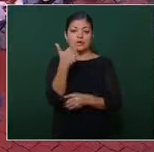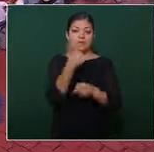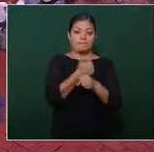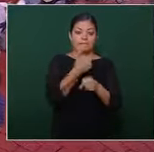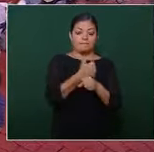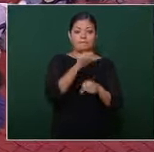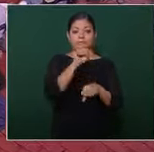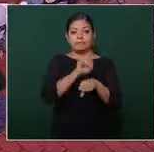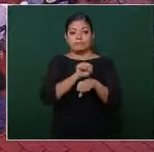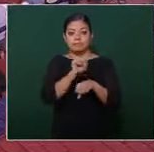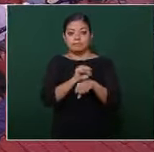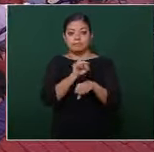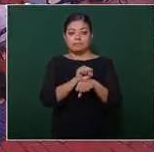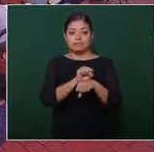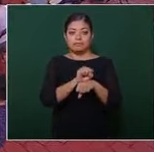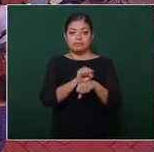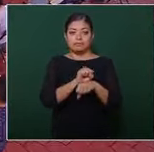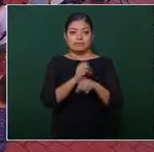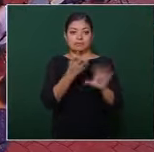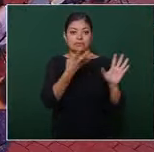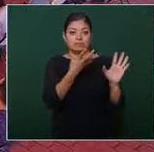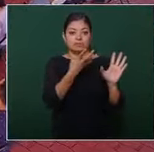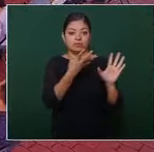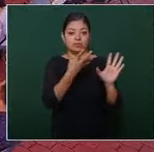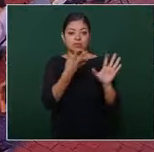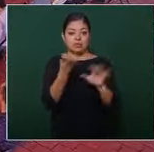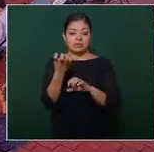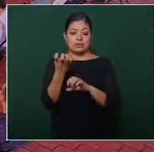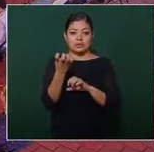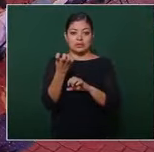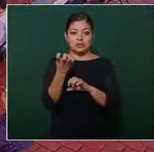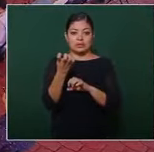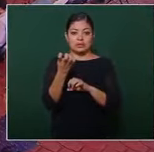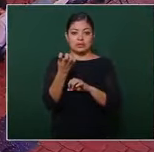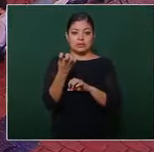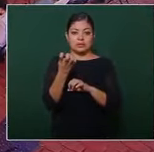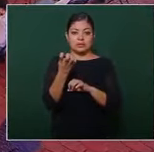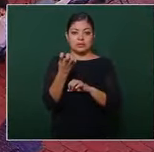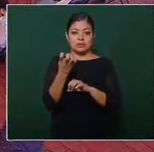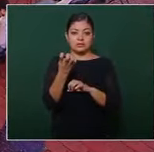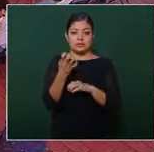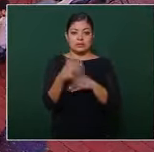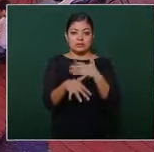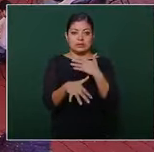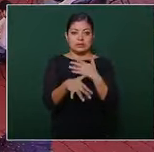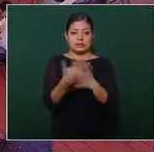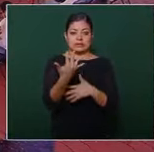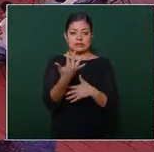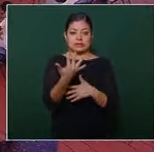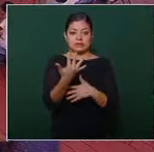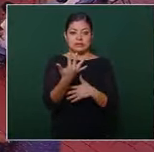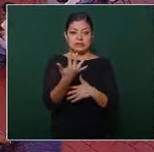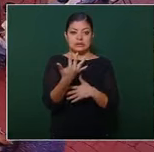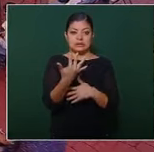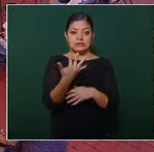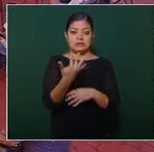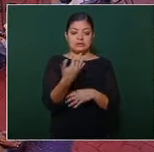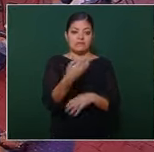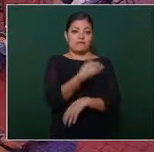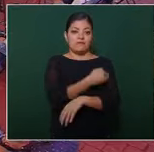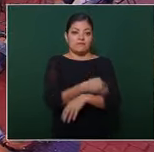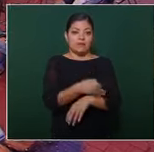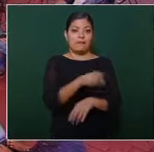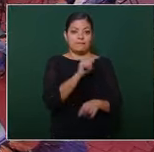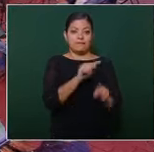secundaria novecientas quince familias